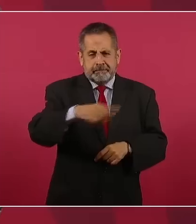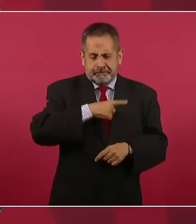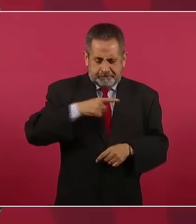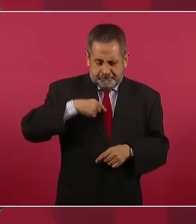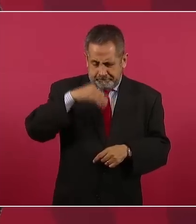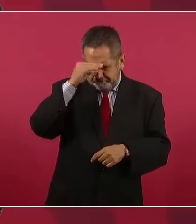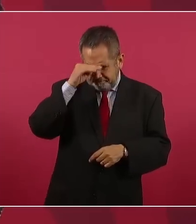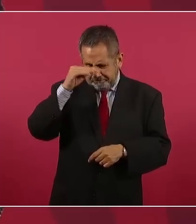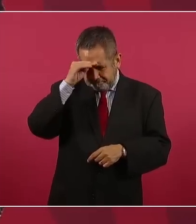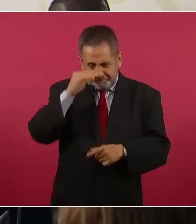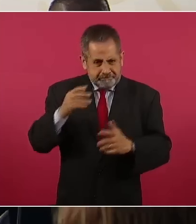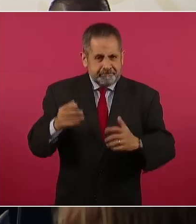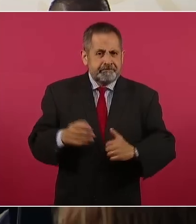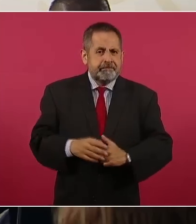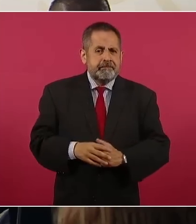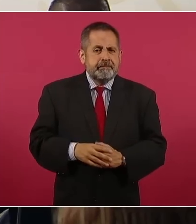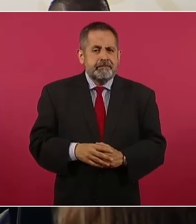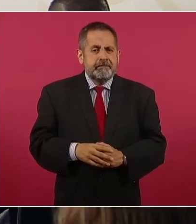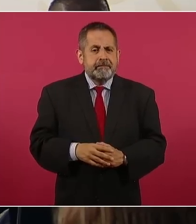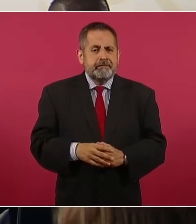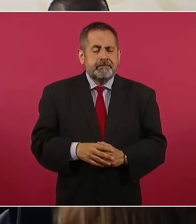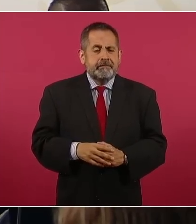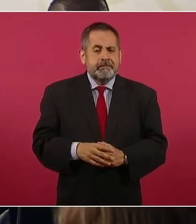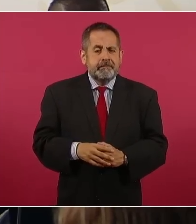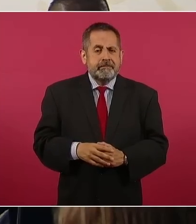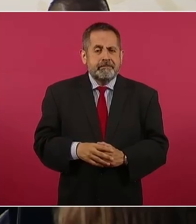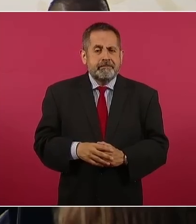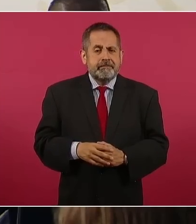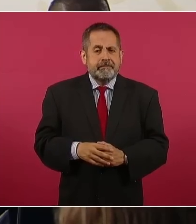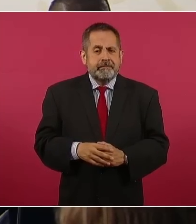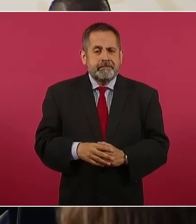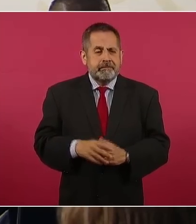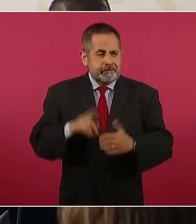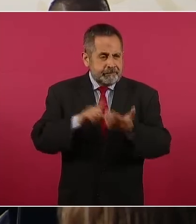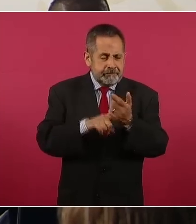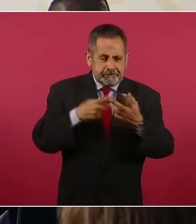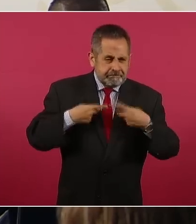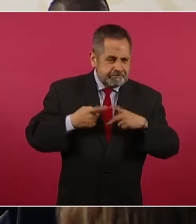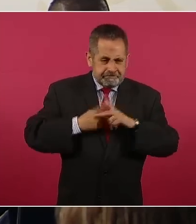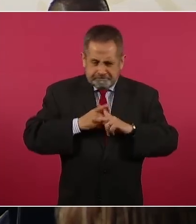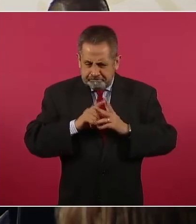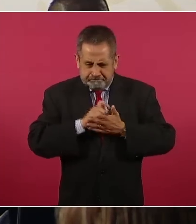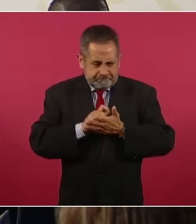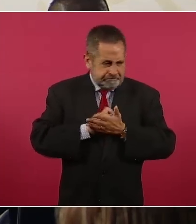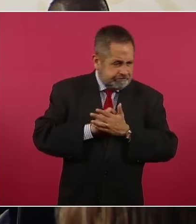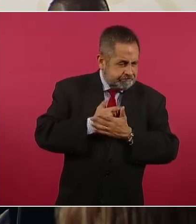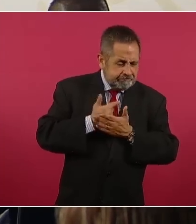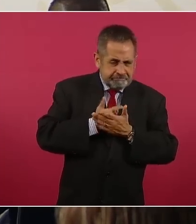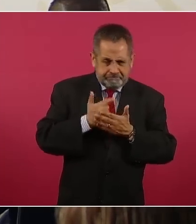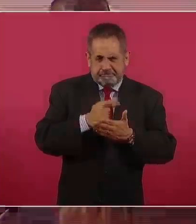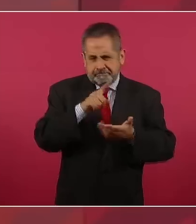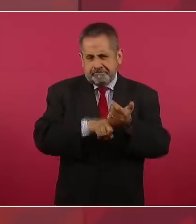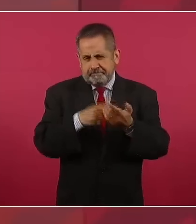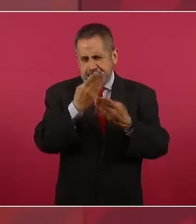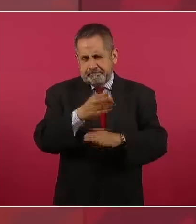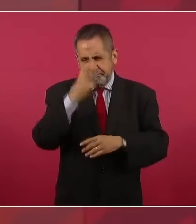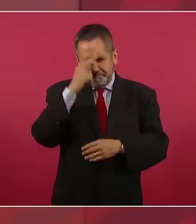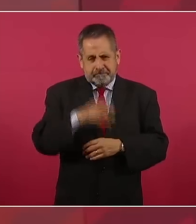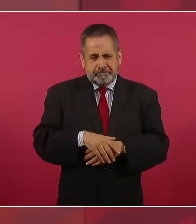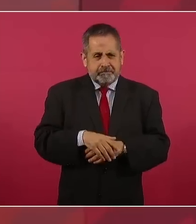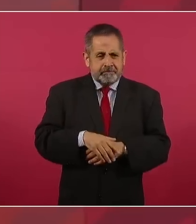los técnicos en otra